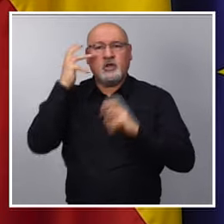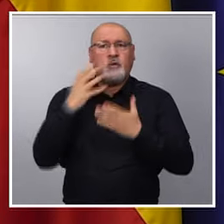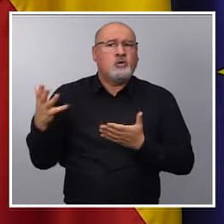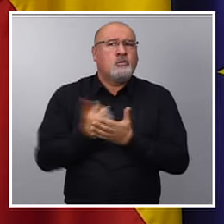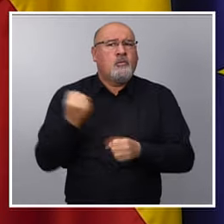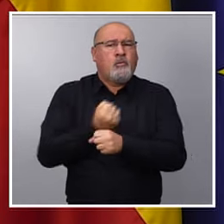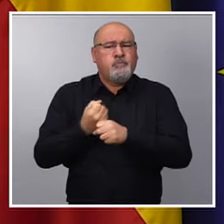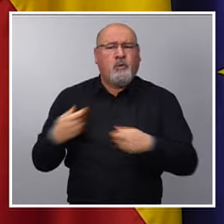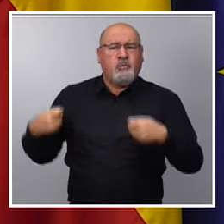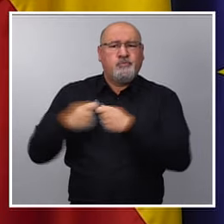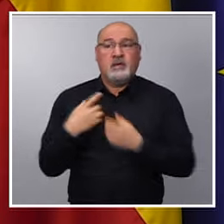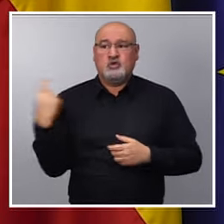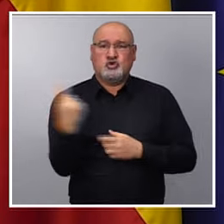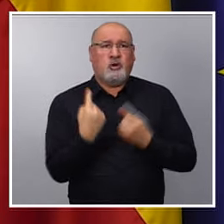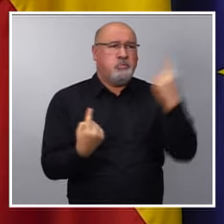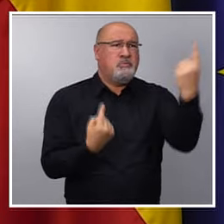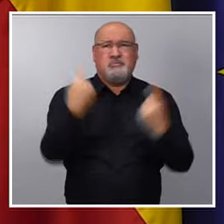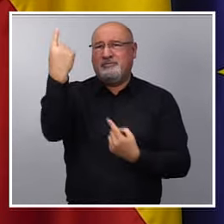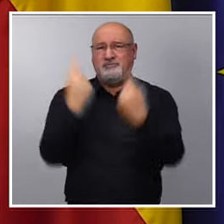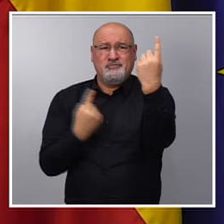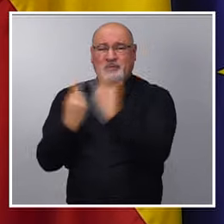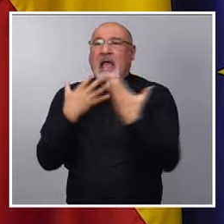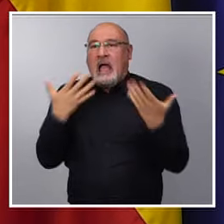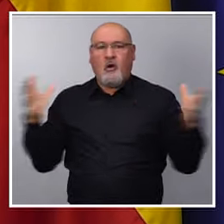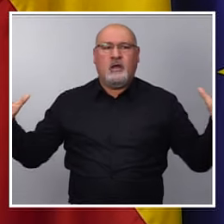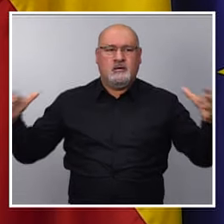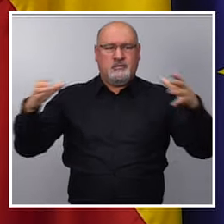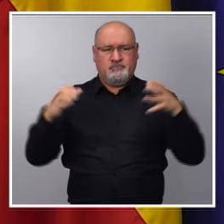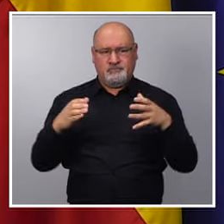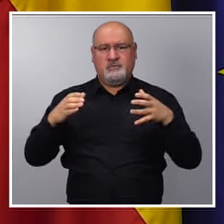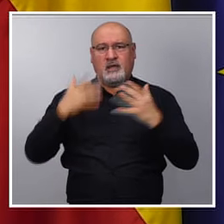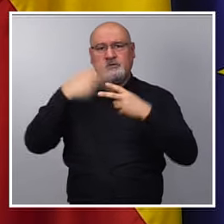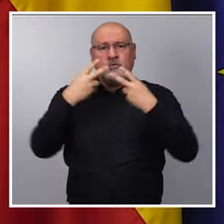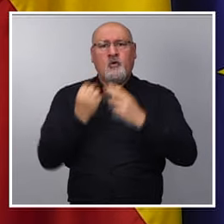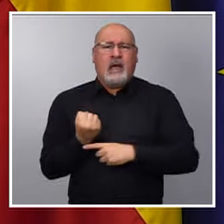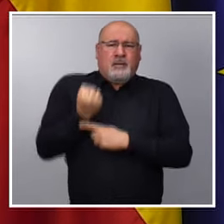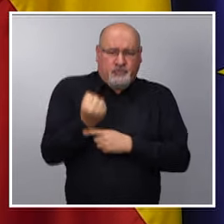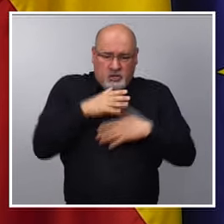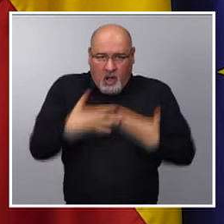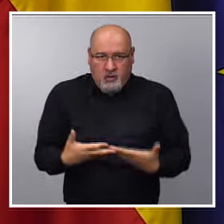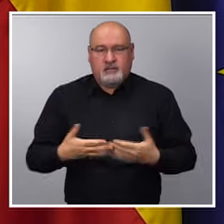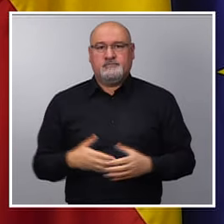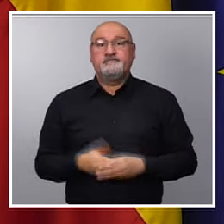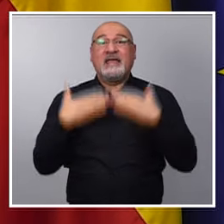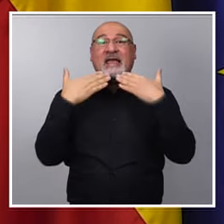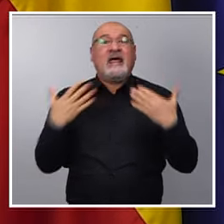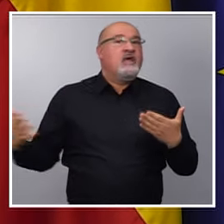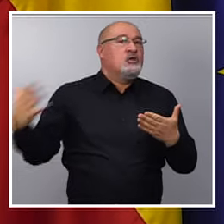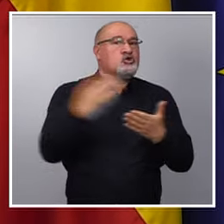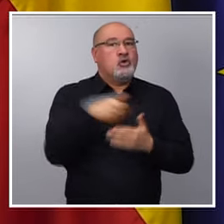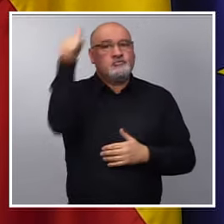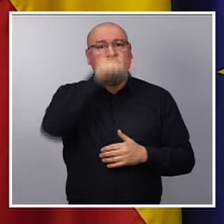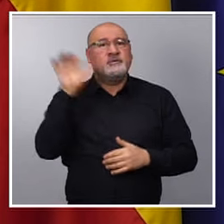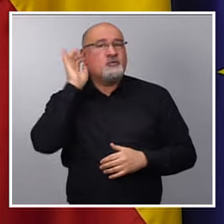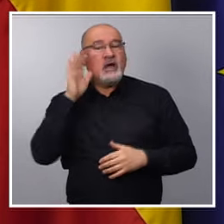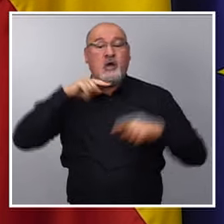completa soledad en este país y que ahora sí tienen el respaldo de las administraciones públicas. Gracias a todos ellos y ellas hoy podemos